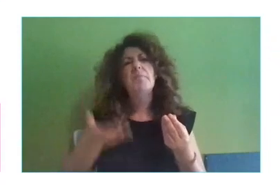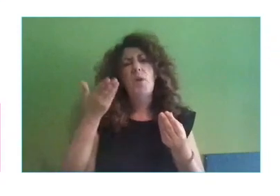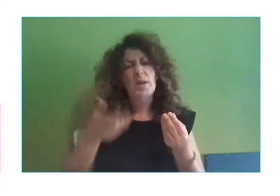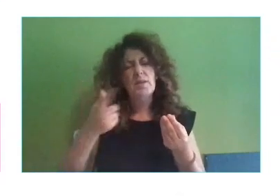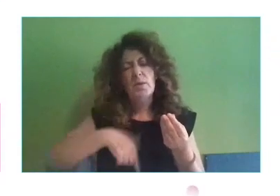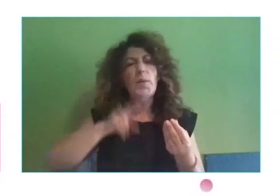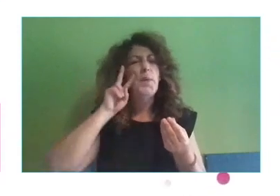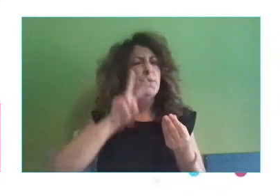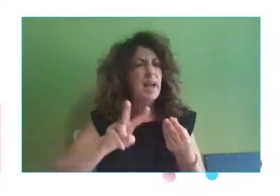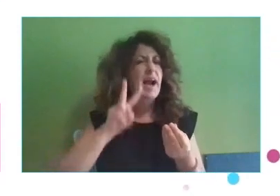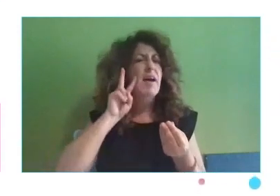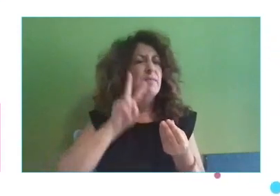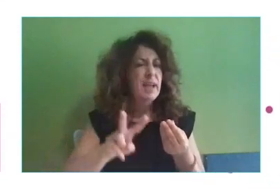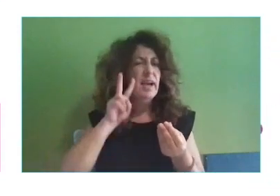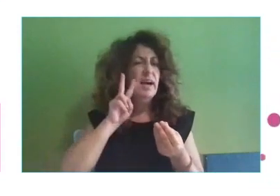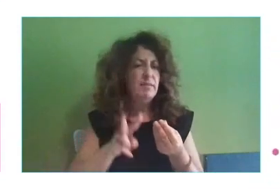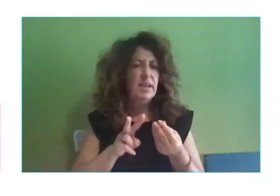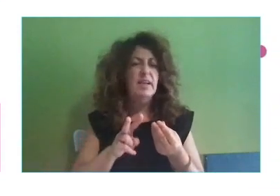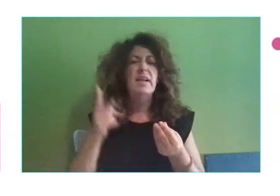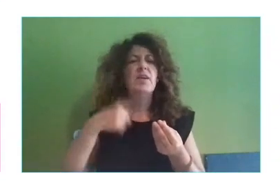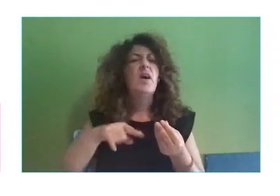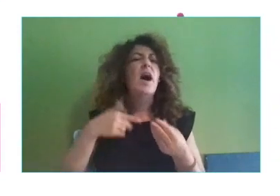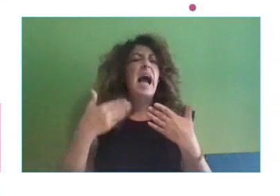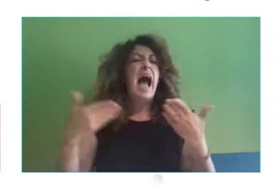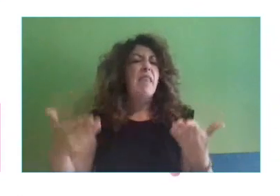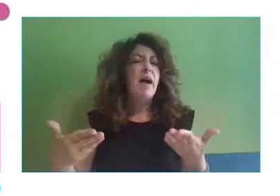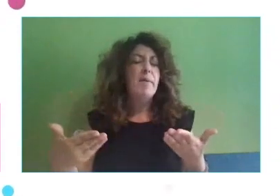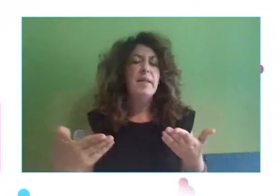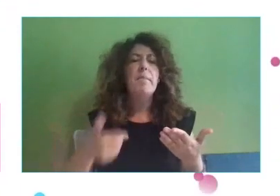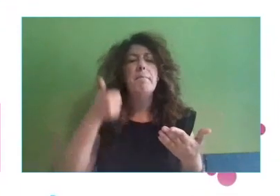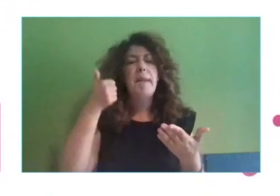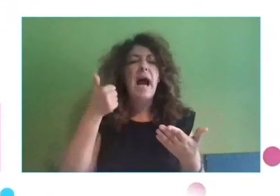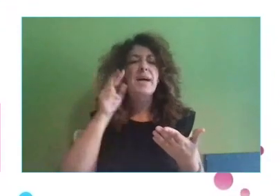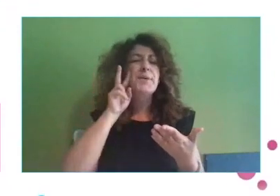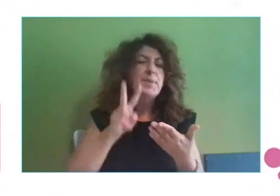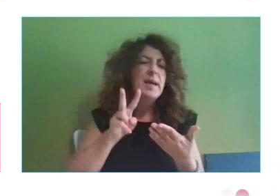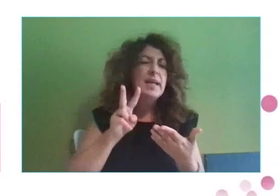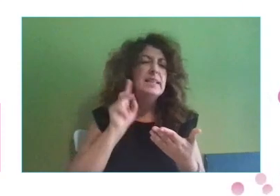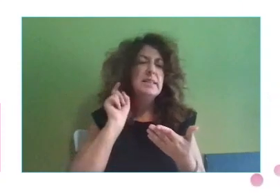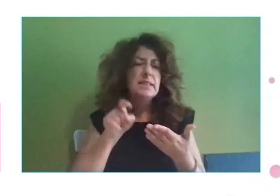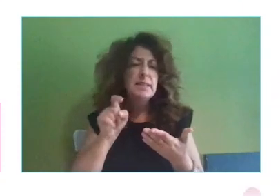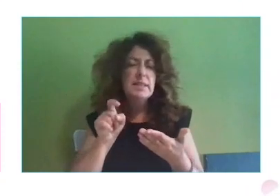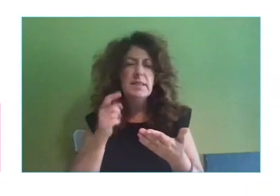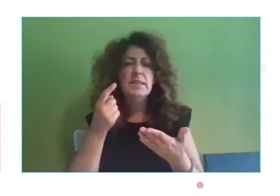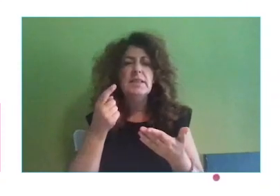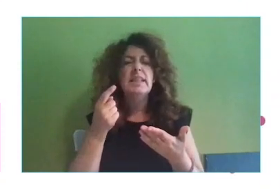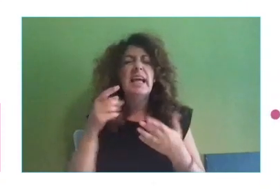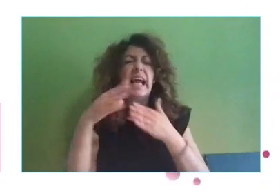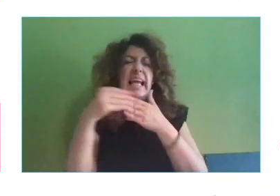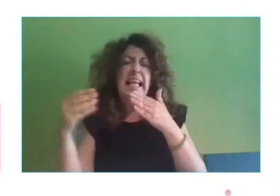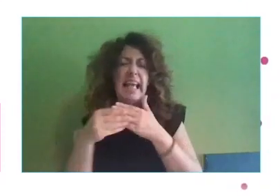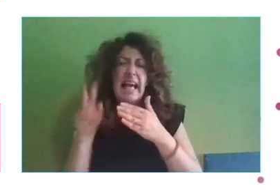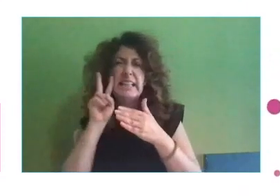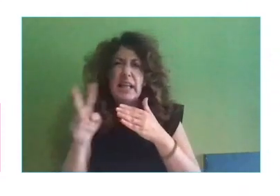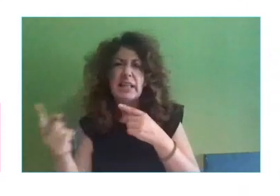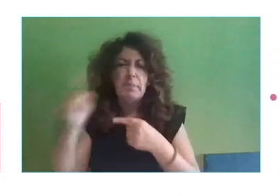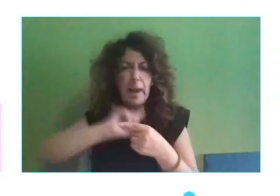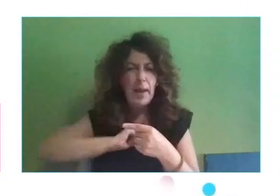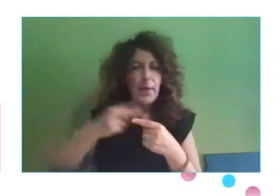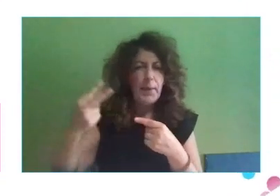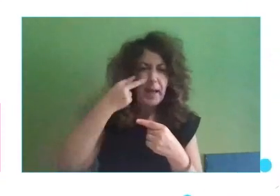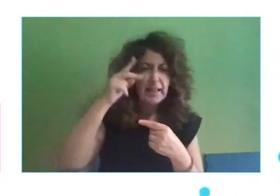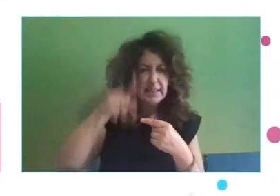hacemos más caso a las reviews que vemos de nuestros clientes o cuando vamos buscando